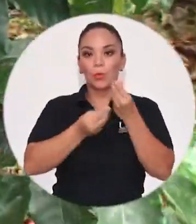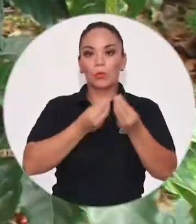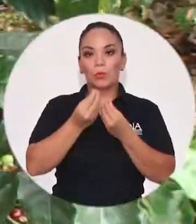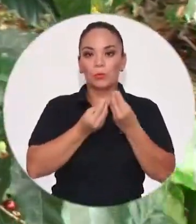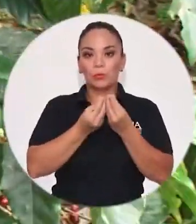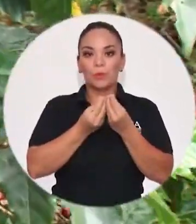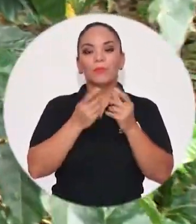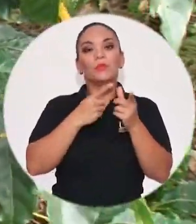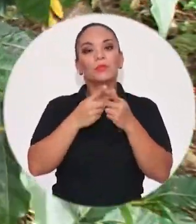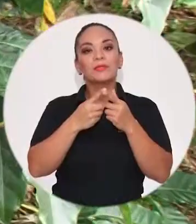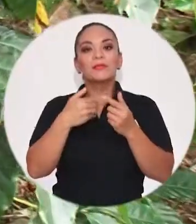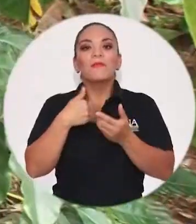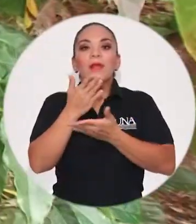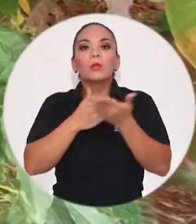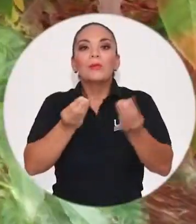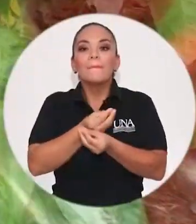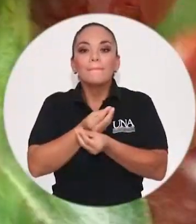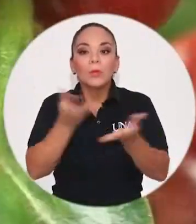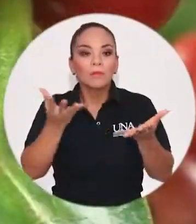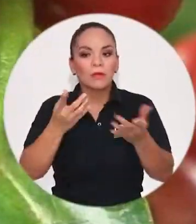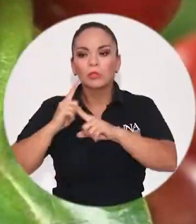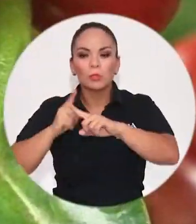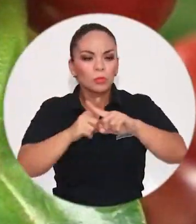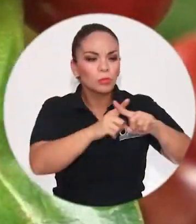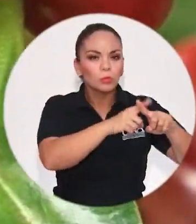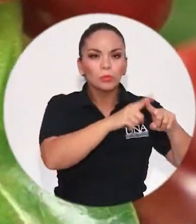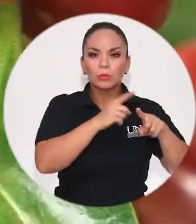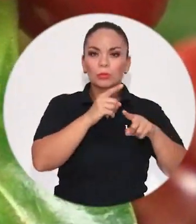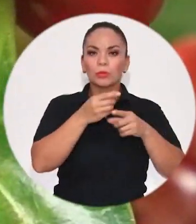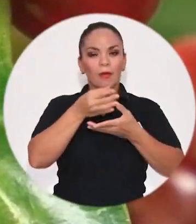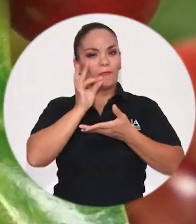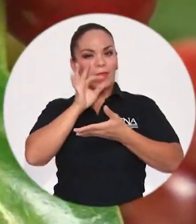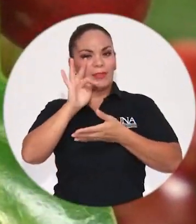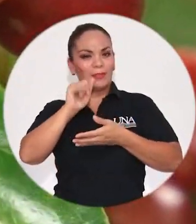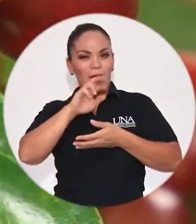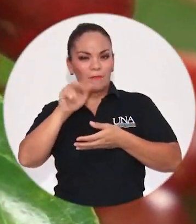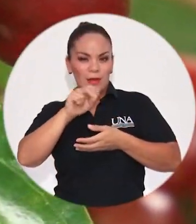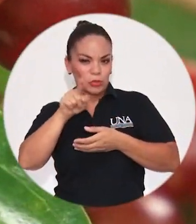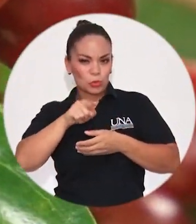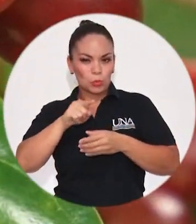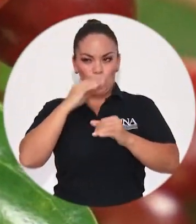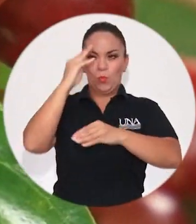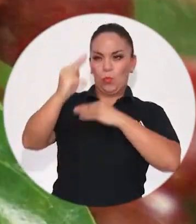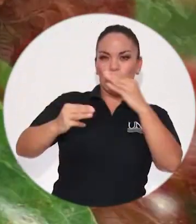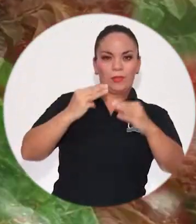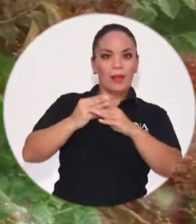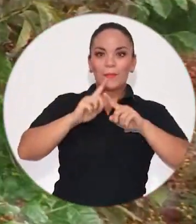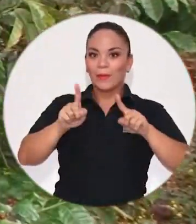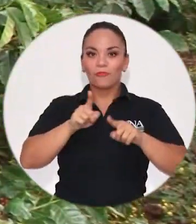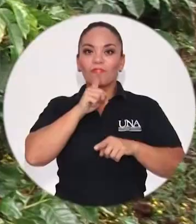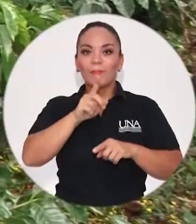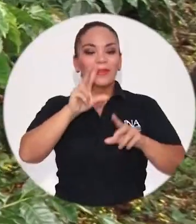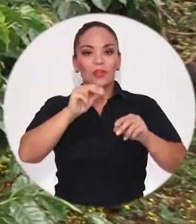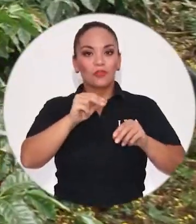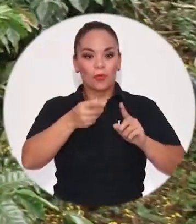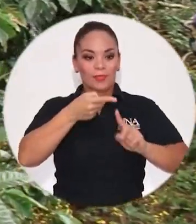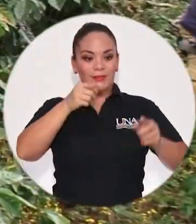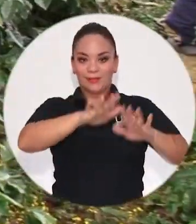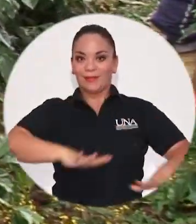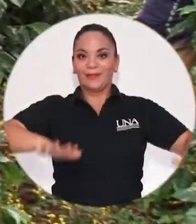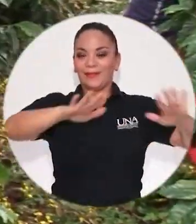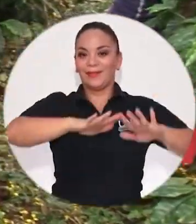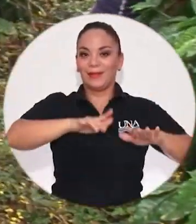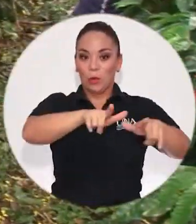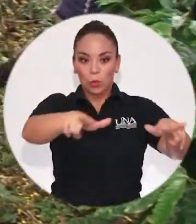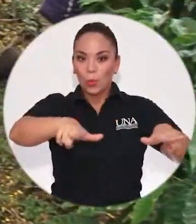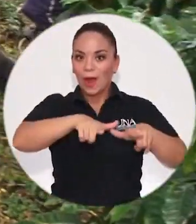proliferación de cafés Tarrasú a nivel mundial que no necesariamente estaban saliendo de la región productora originaria. Así